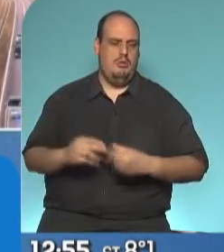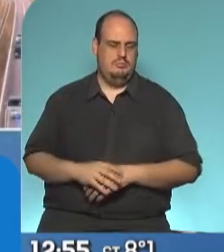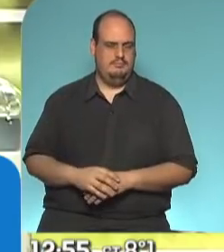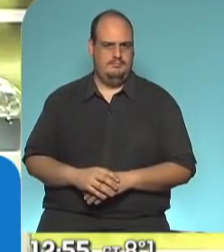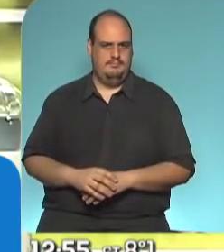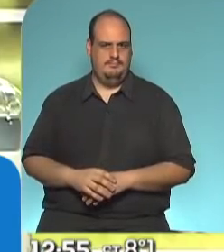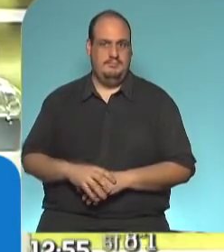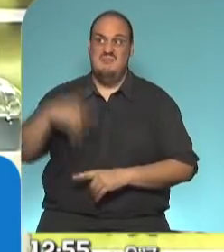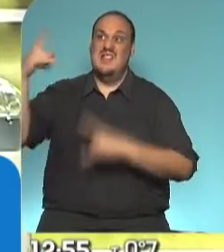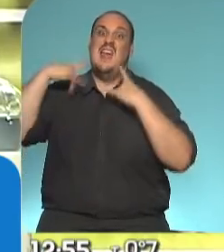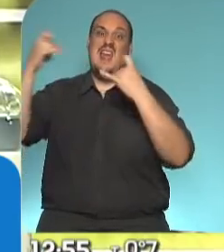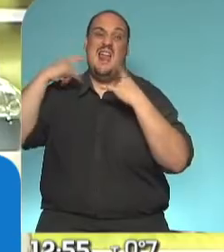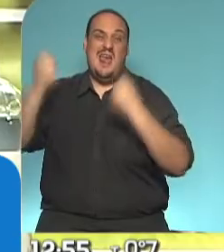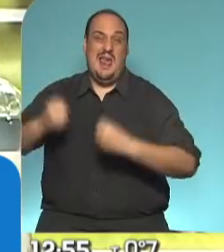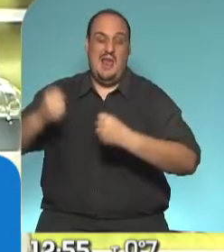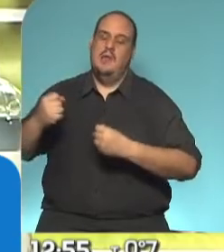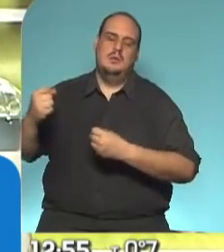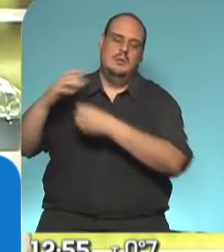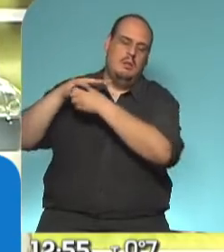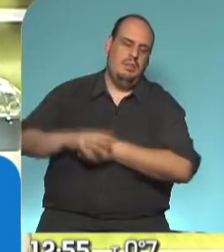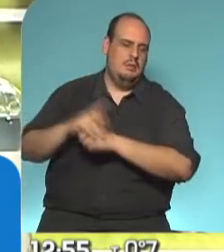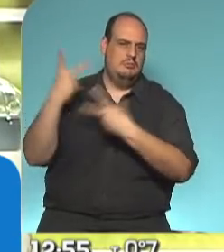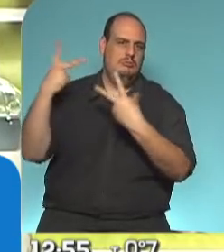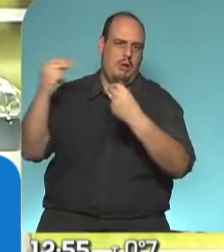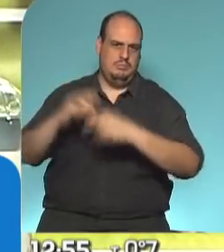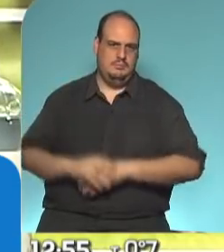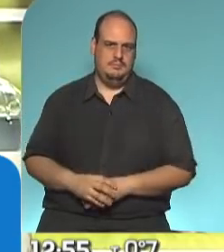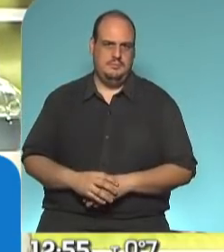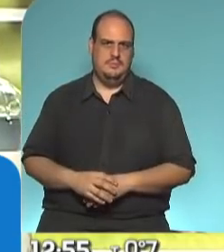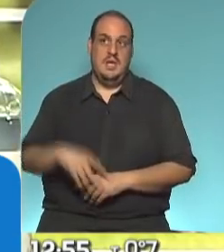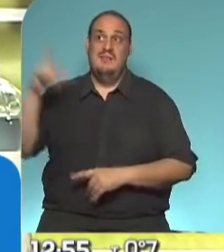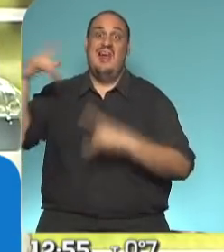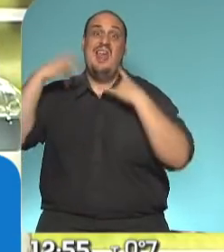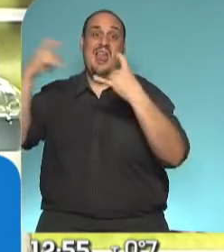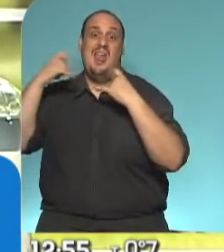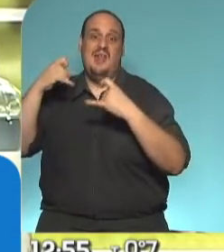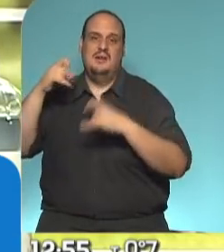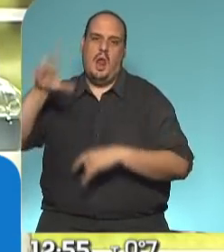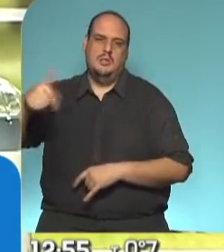los que gritan. Los que gritan suelen no tener razón.